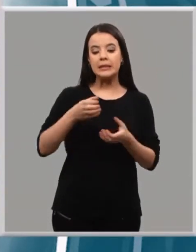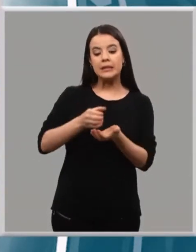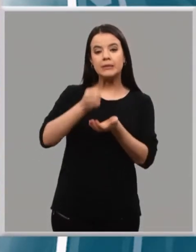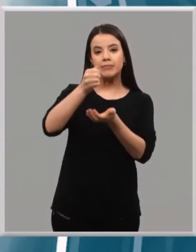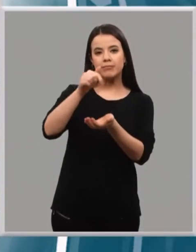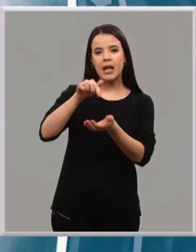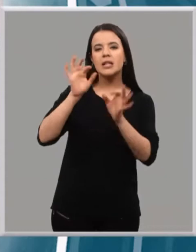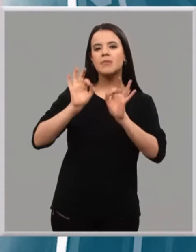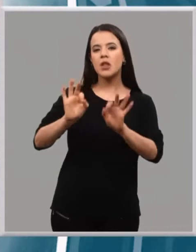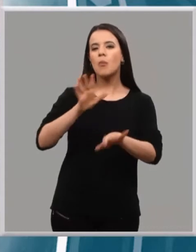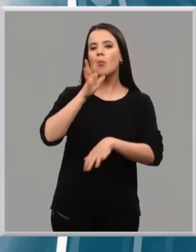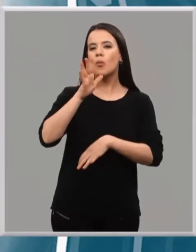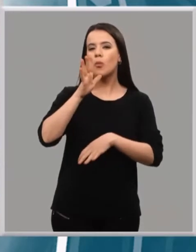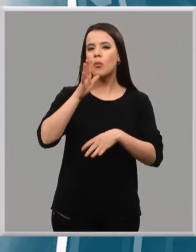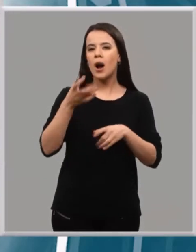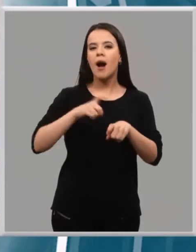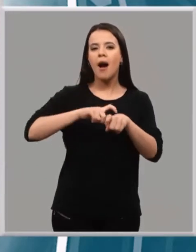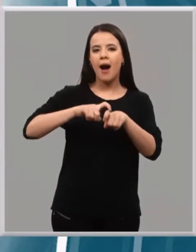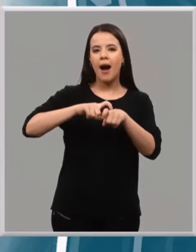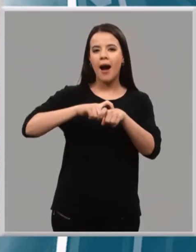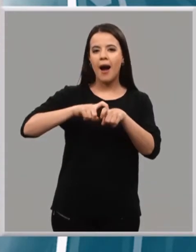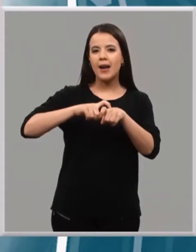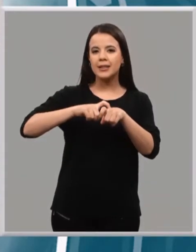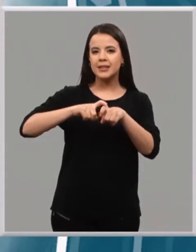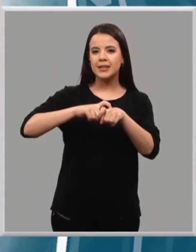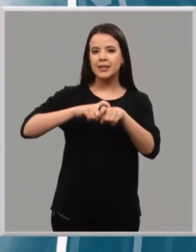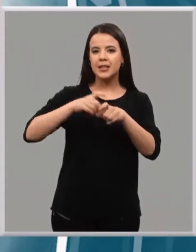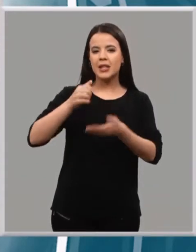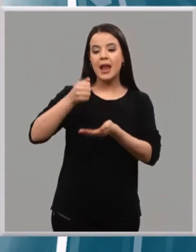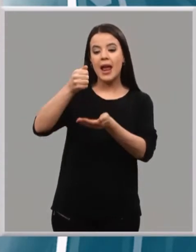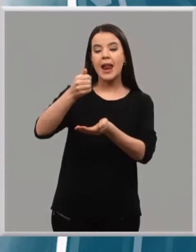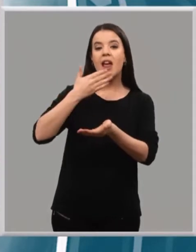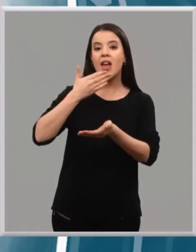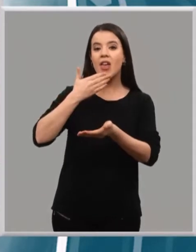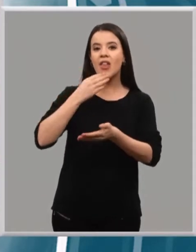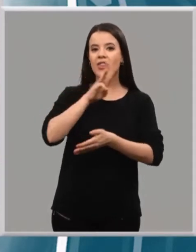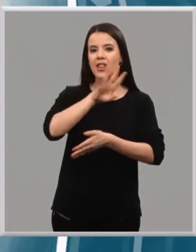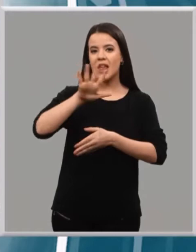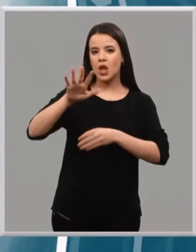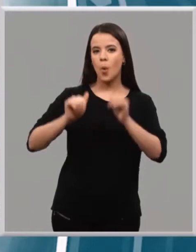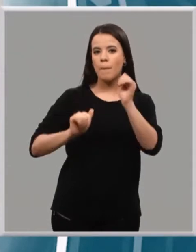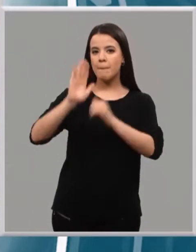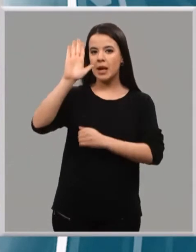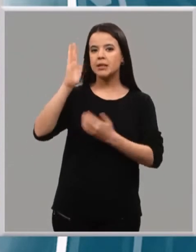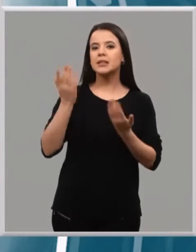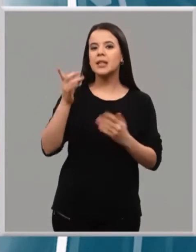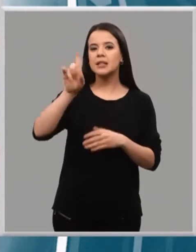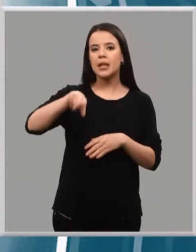Pues entre otras características que sean unos viñedos que tengan más de 35 años, que tengan una orientación